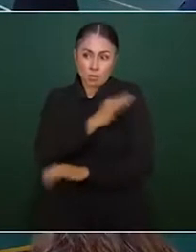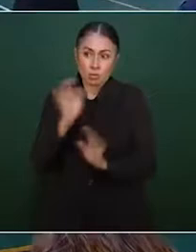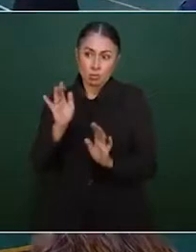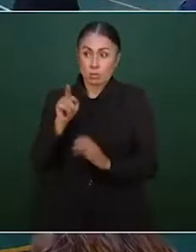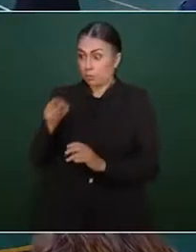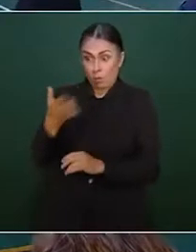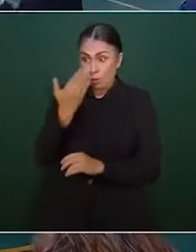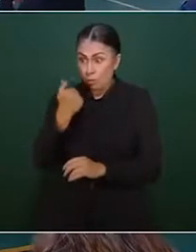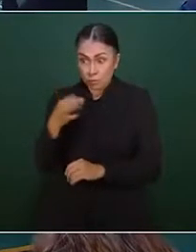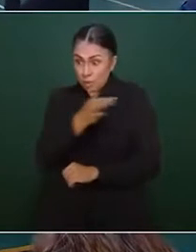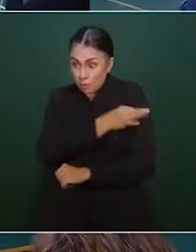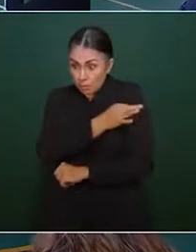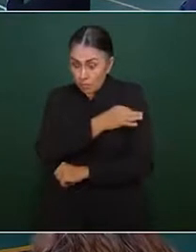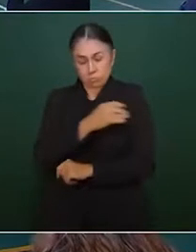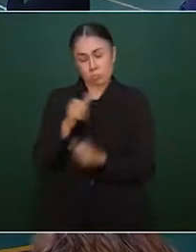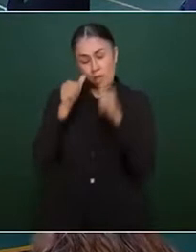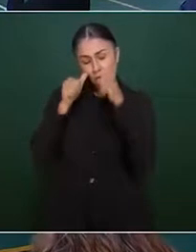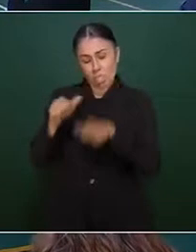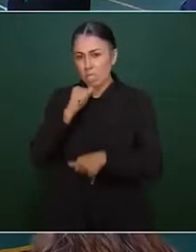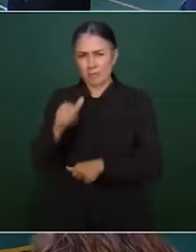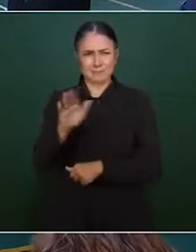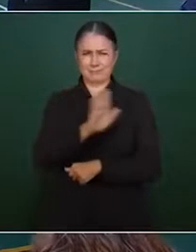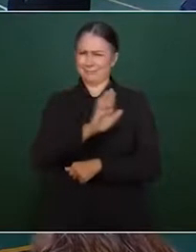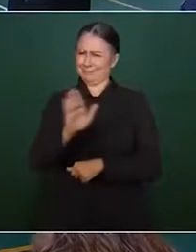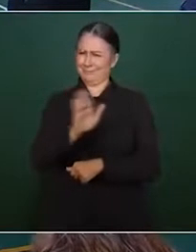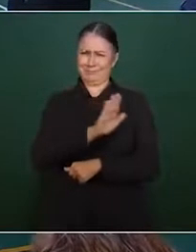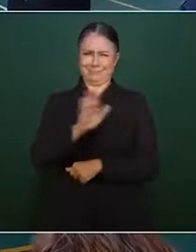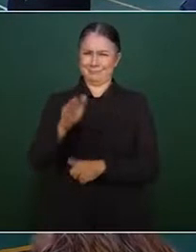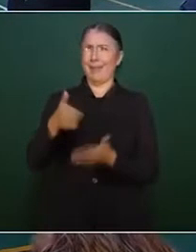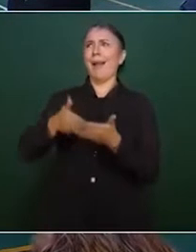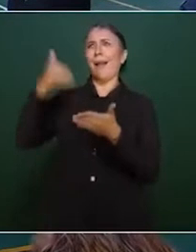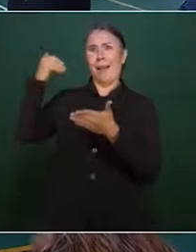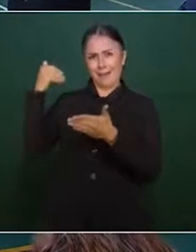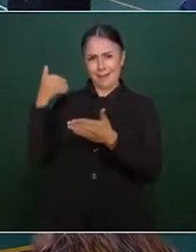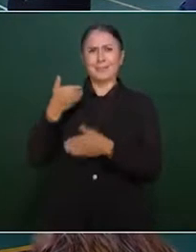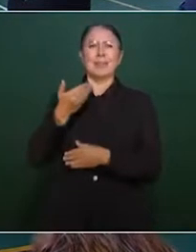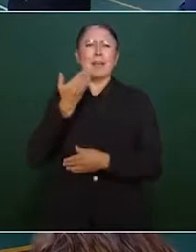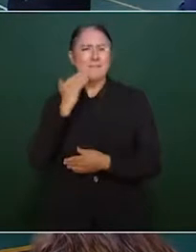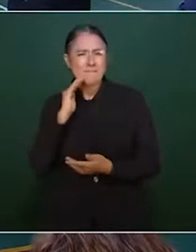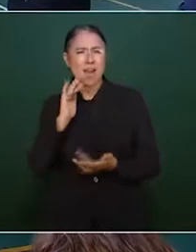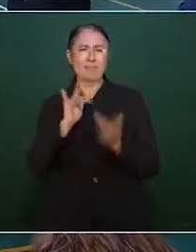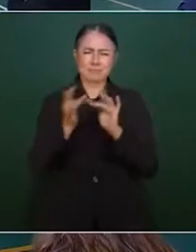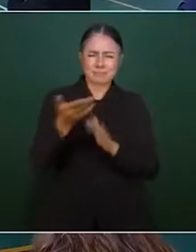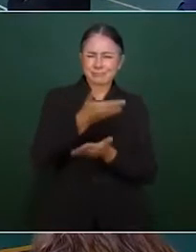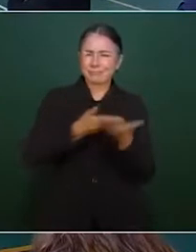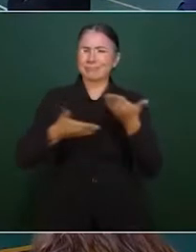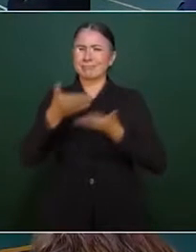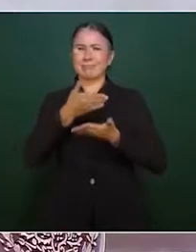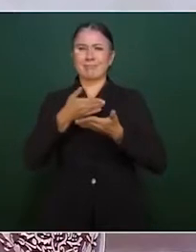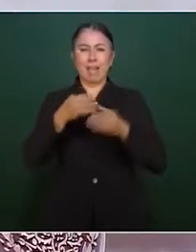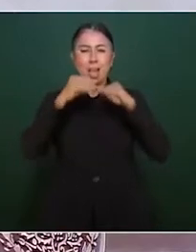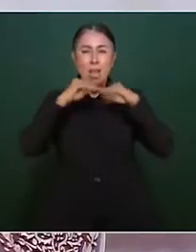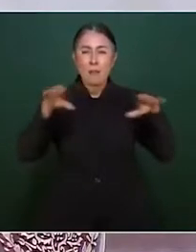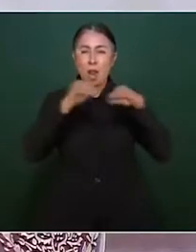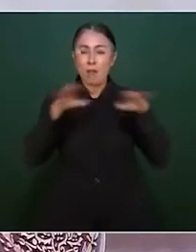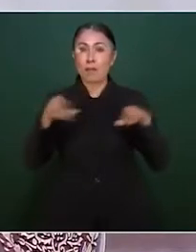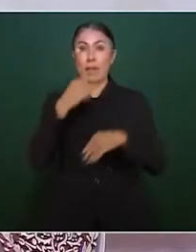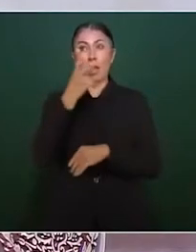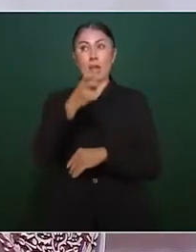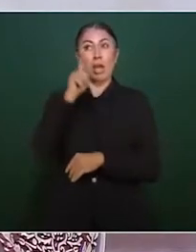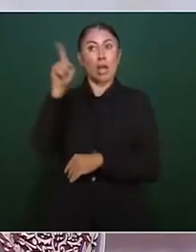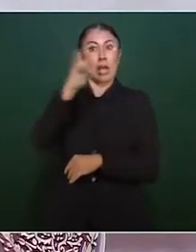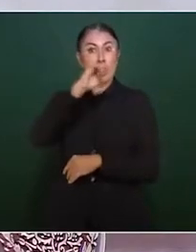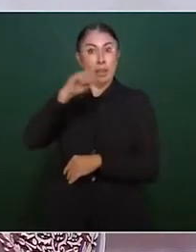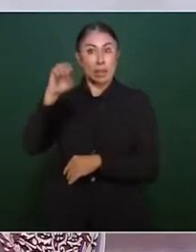clínicas y hospitales, como se difundió a través de redes sociales. Los servicios médicos del IMSS no